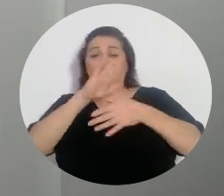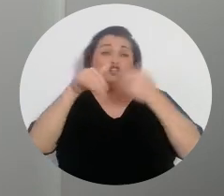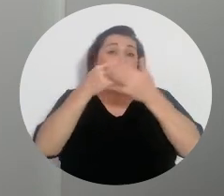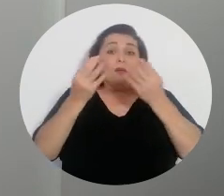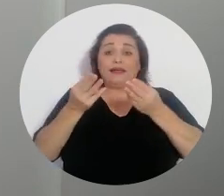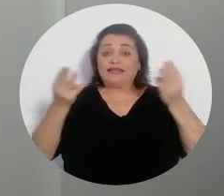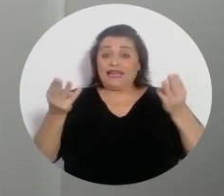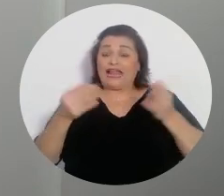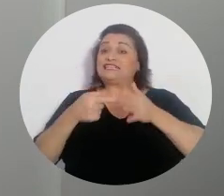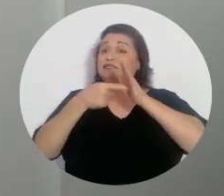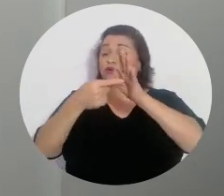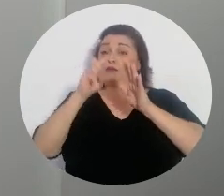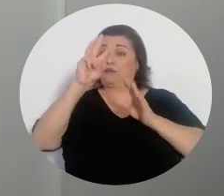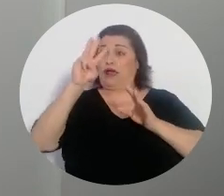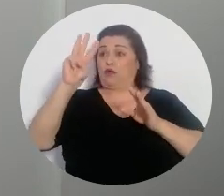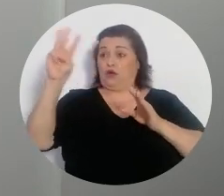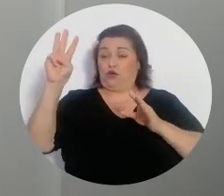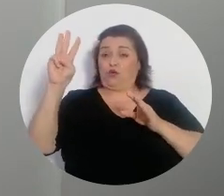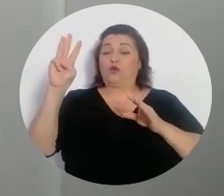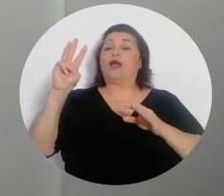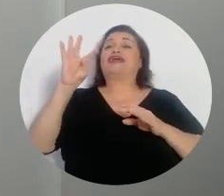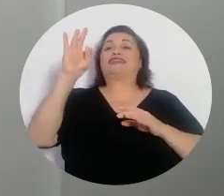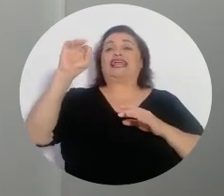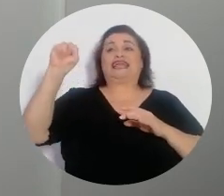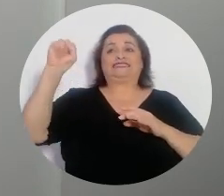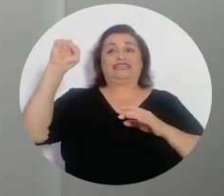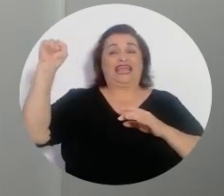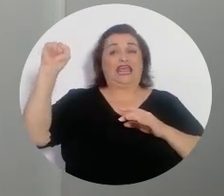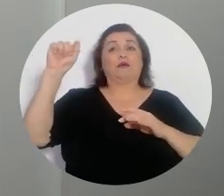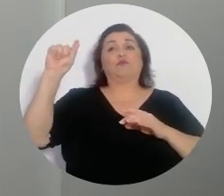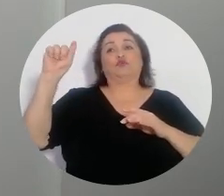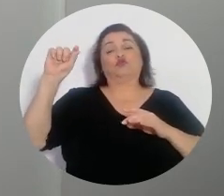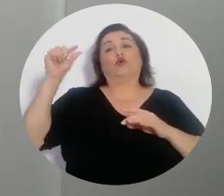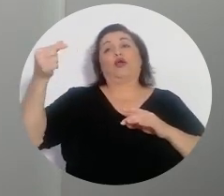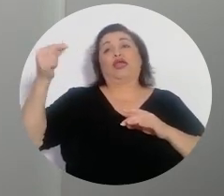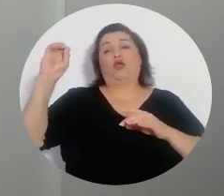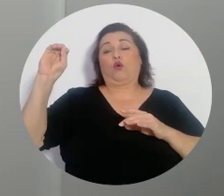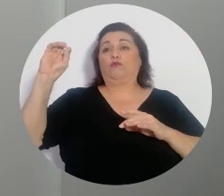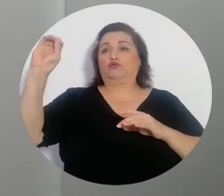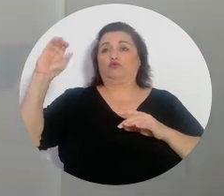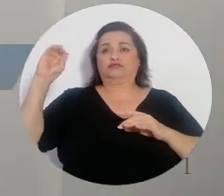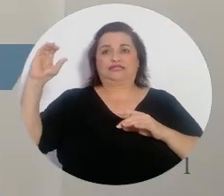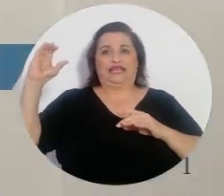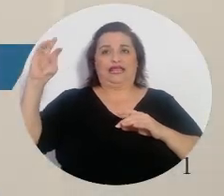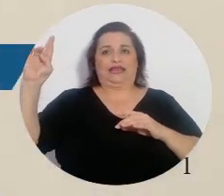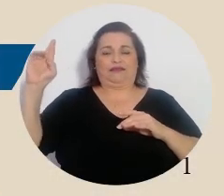estos materiales están disponibles en nuestra página web www.tse.go.cr